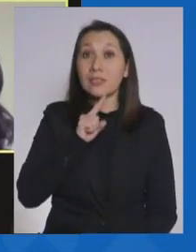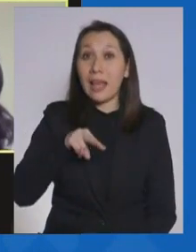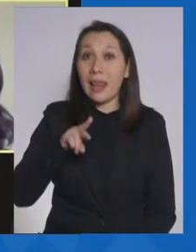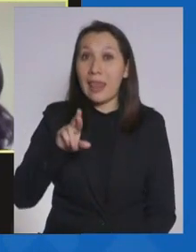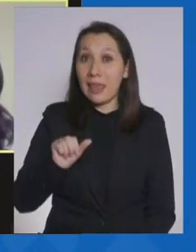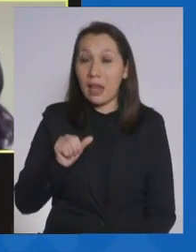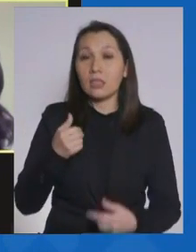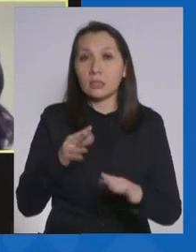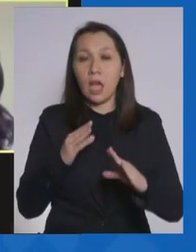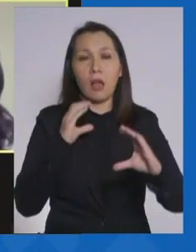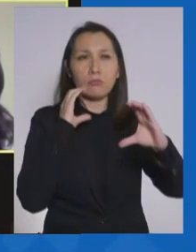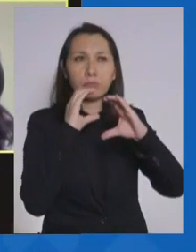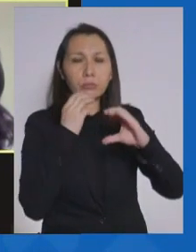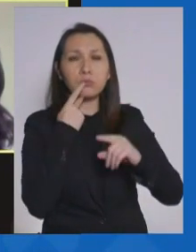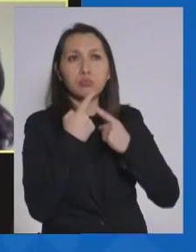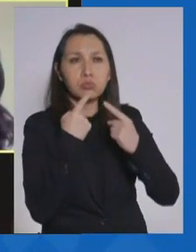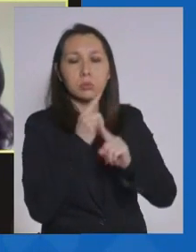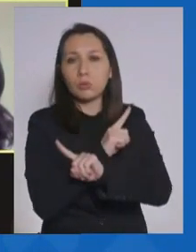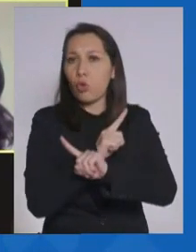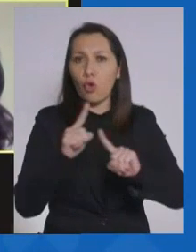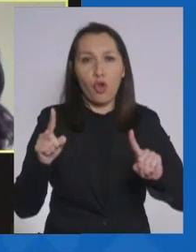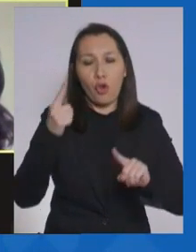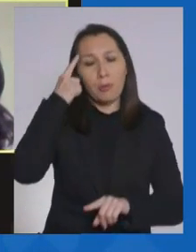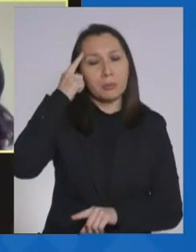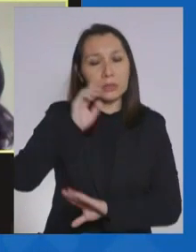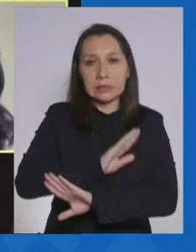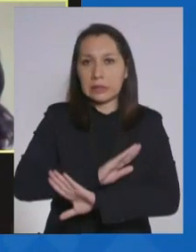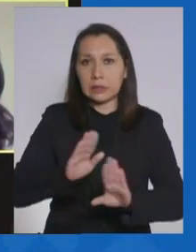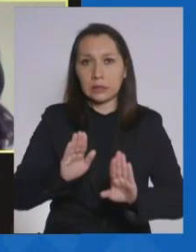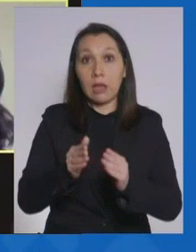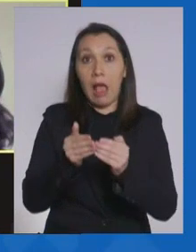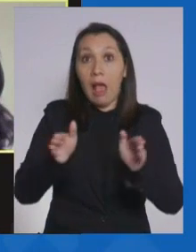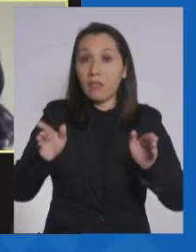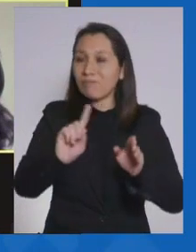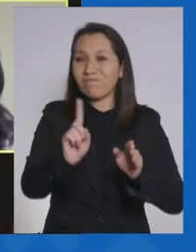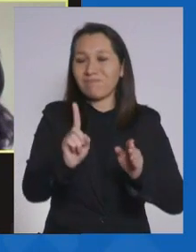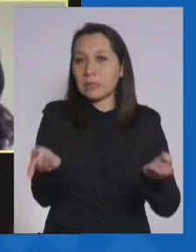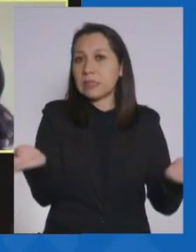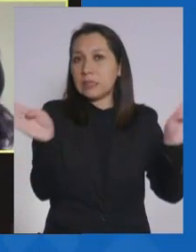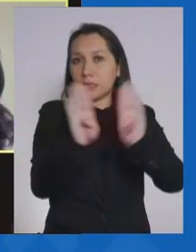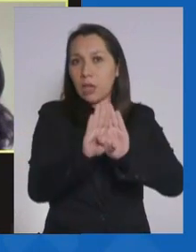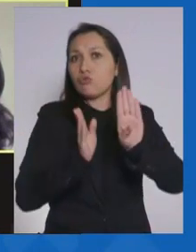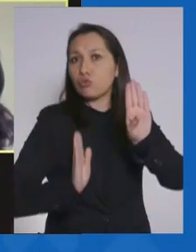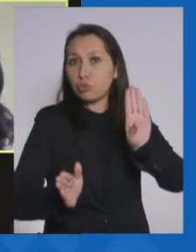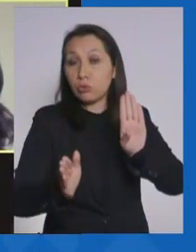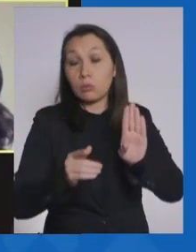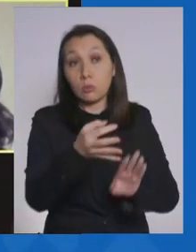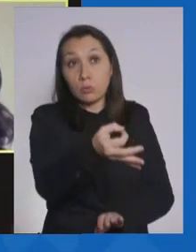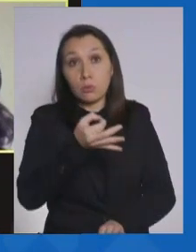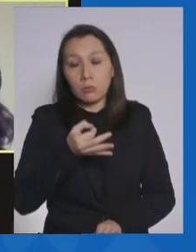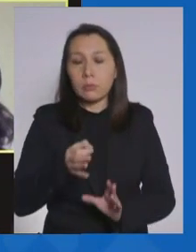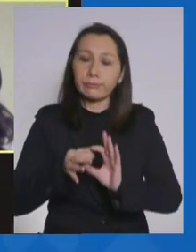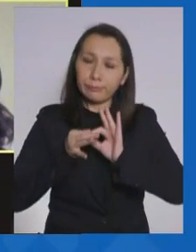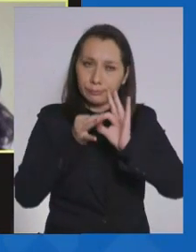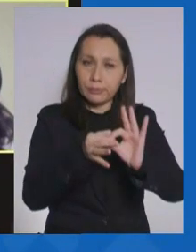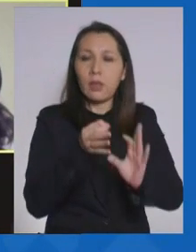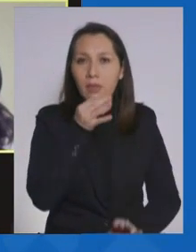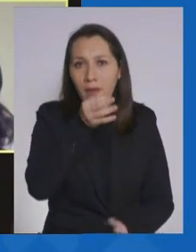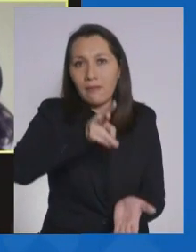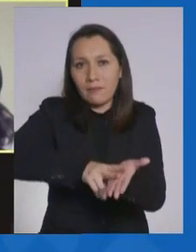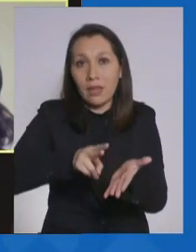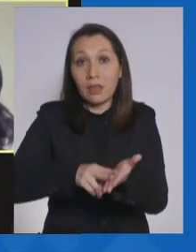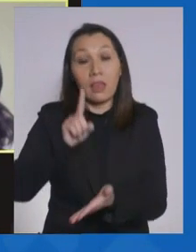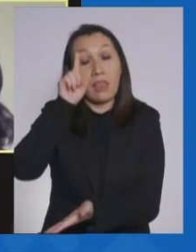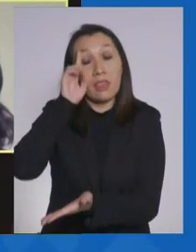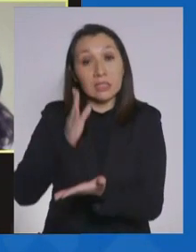contacto con ellos. Ellos no planean abrir aún, lo cual realmente agradezco. Esta es